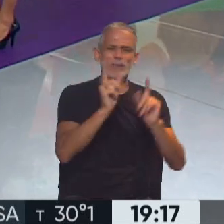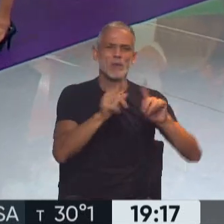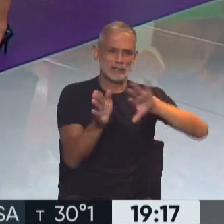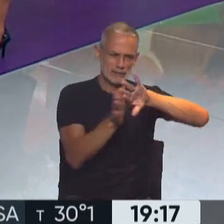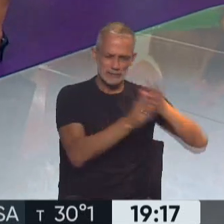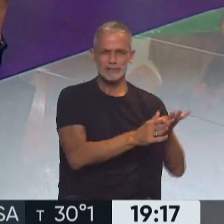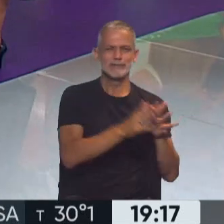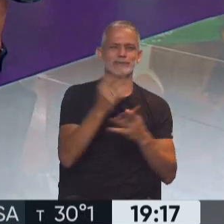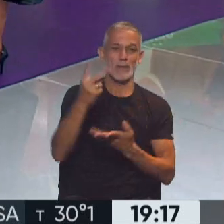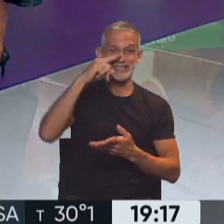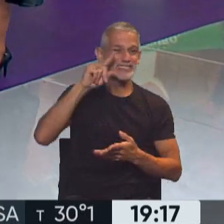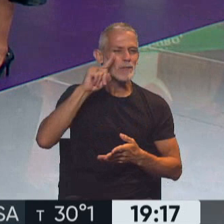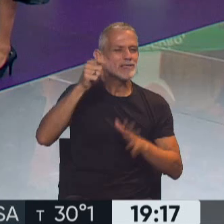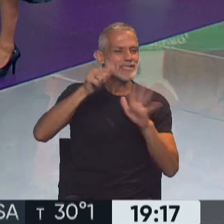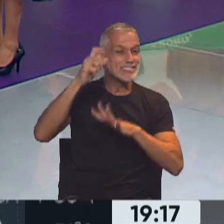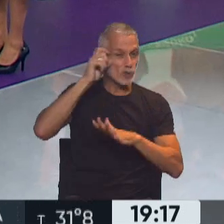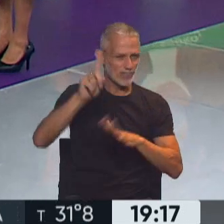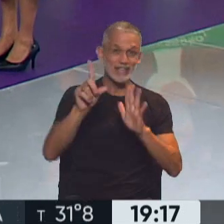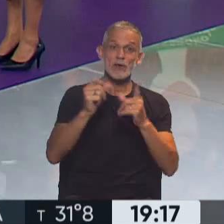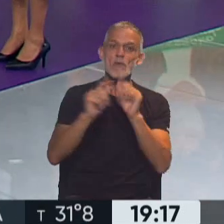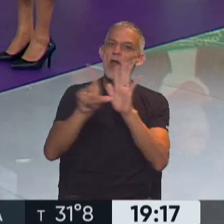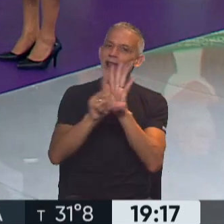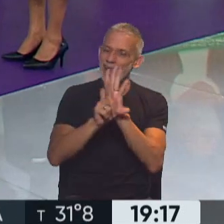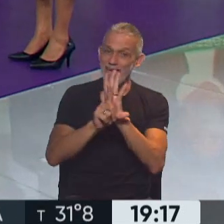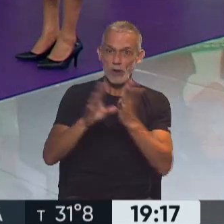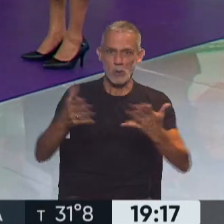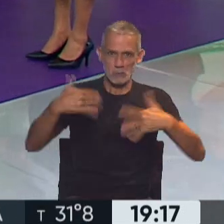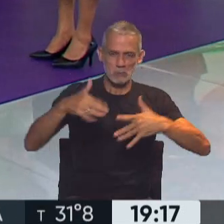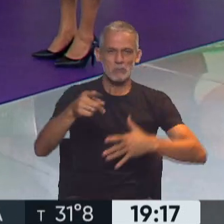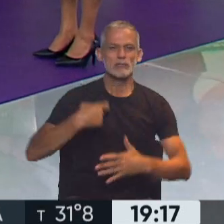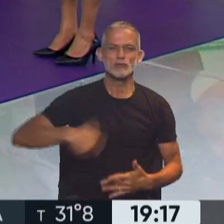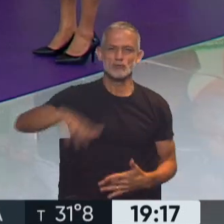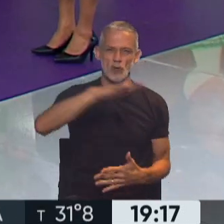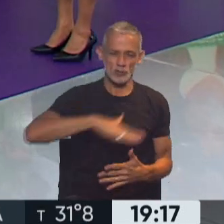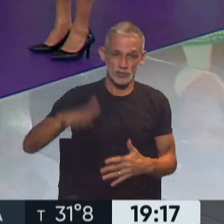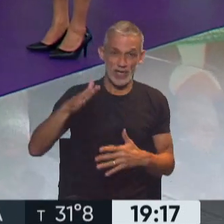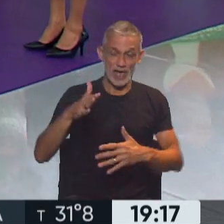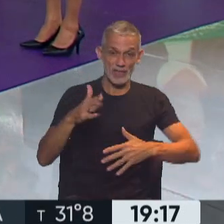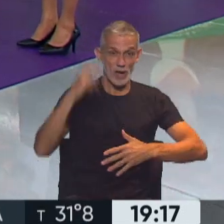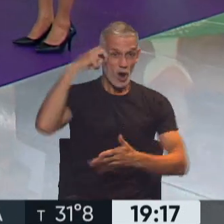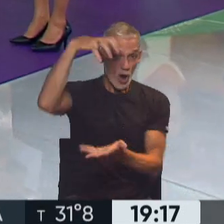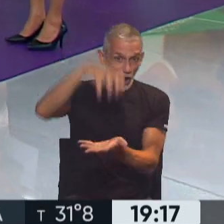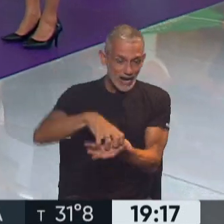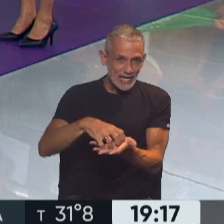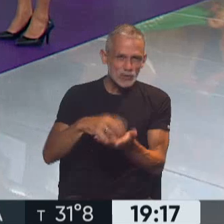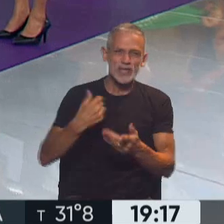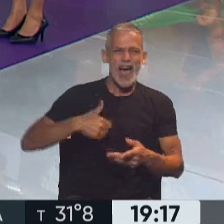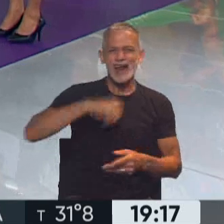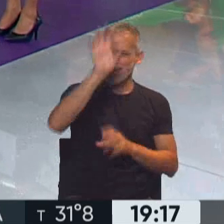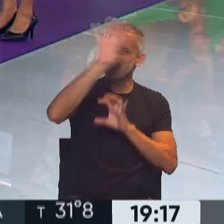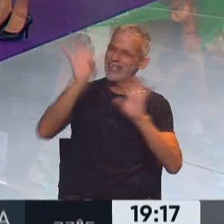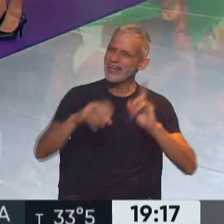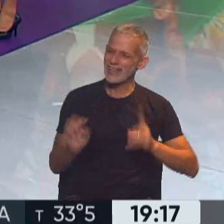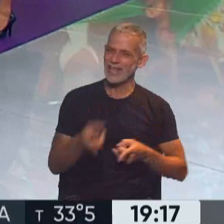últimamente. Y es recordar esa ley que tuvo a una buena parte de la sociedad, no solo frente al Congreso, sino en distintos puntos del país.